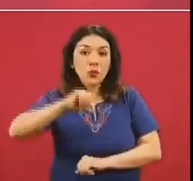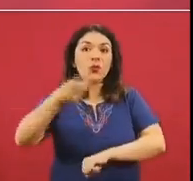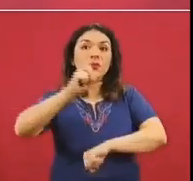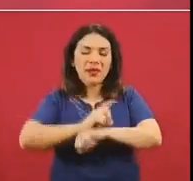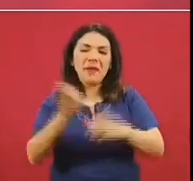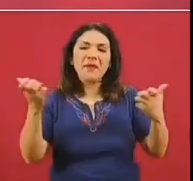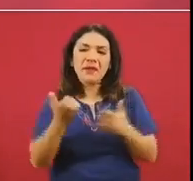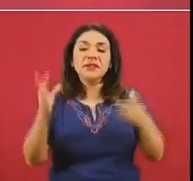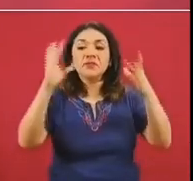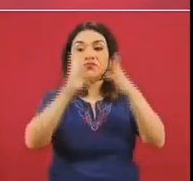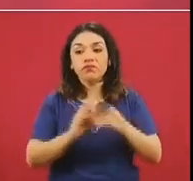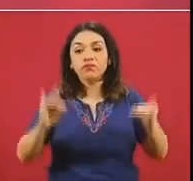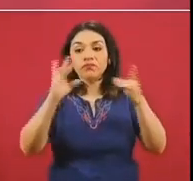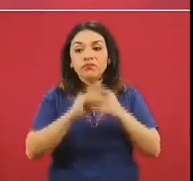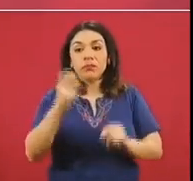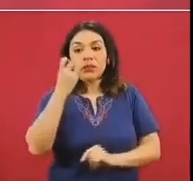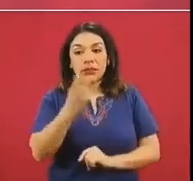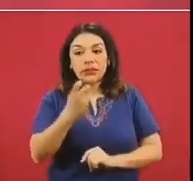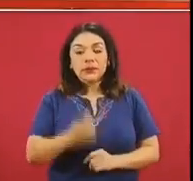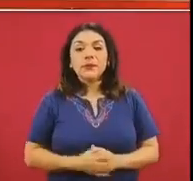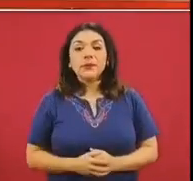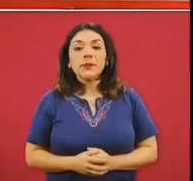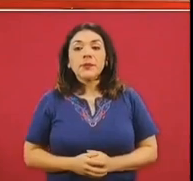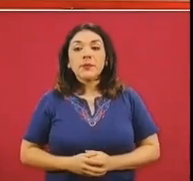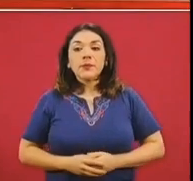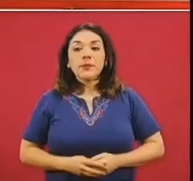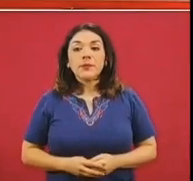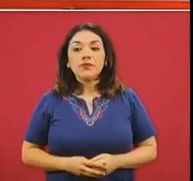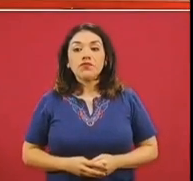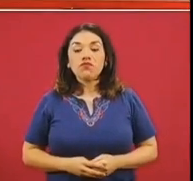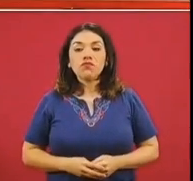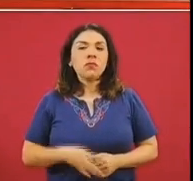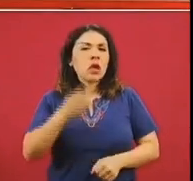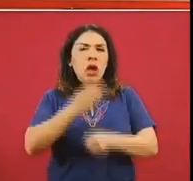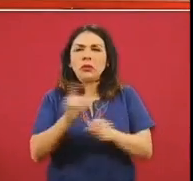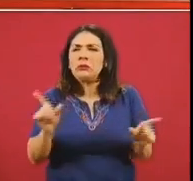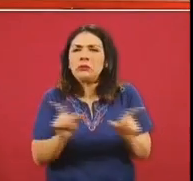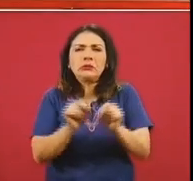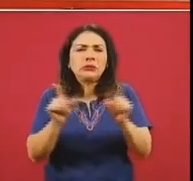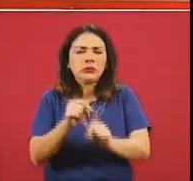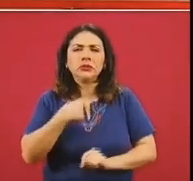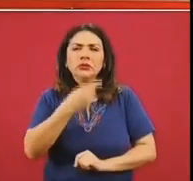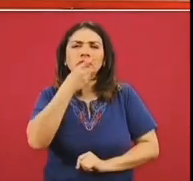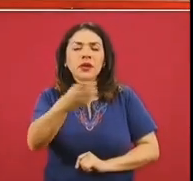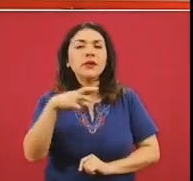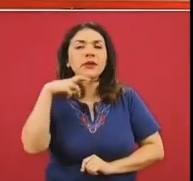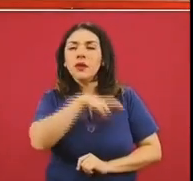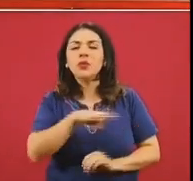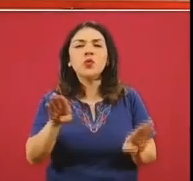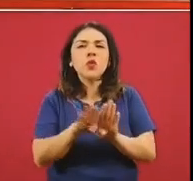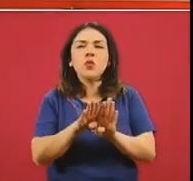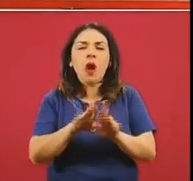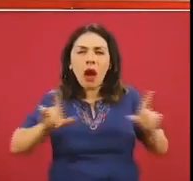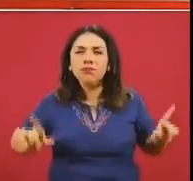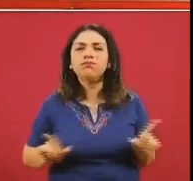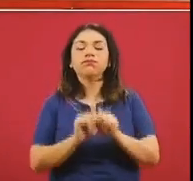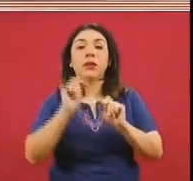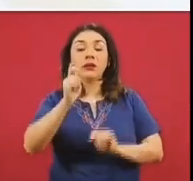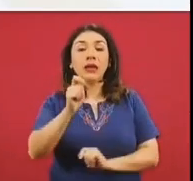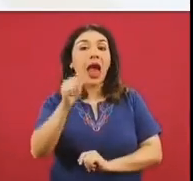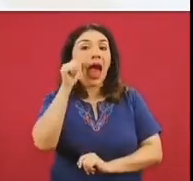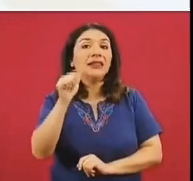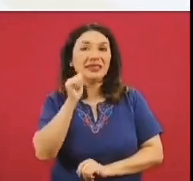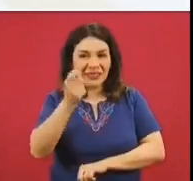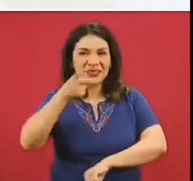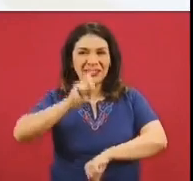hablar de ello. Mencionar rápidamente, a manera de resumen, que el día